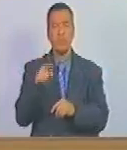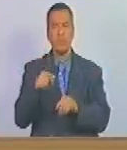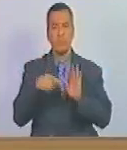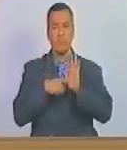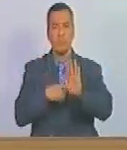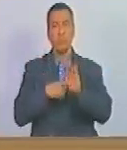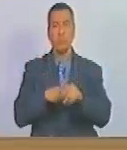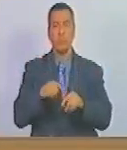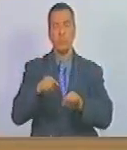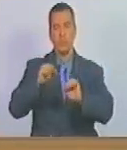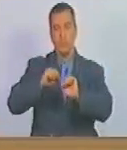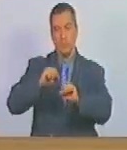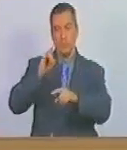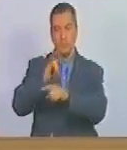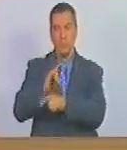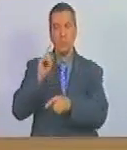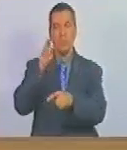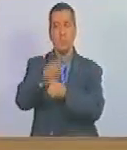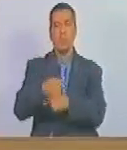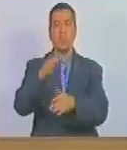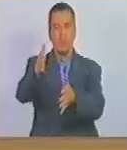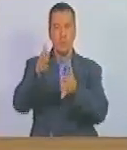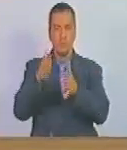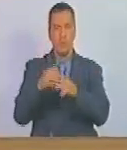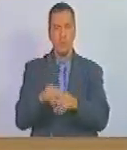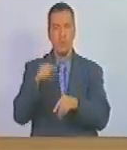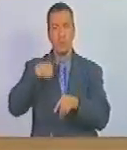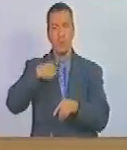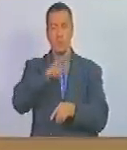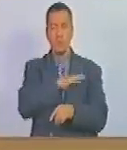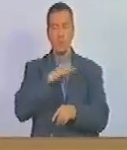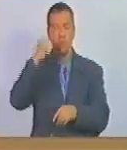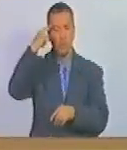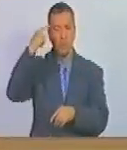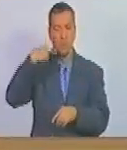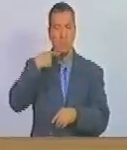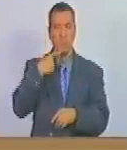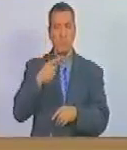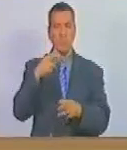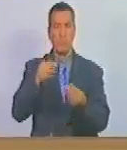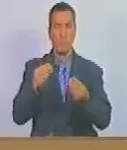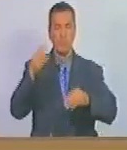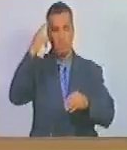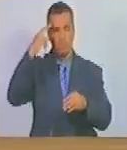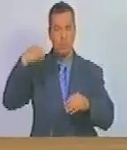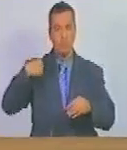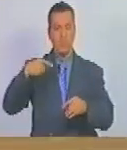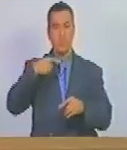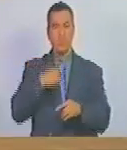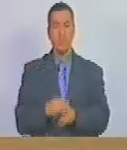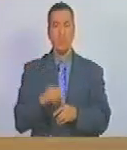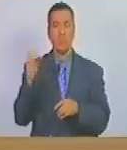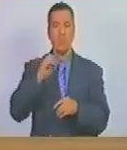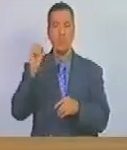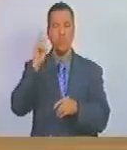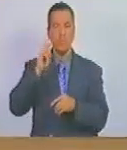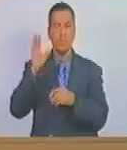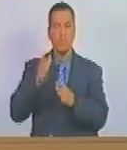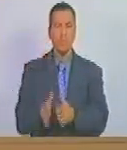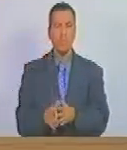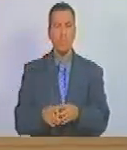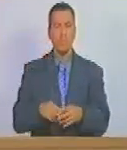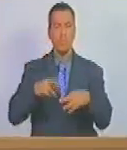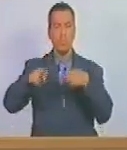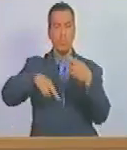enfrentemos el enemigo y no salgamos victoriosas por eso yo hoy con mucho orgullo como caraqueña como venezolana